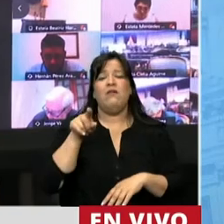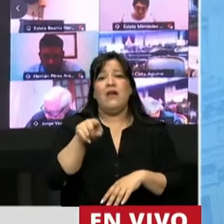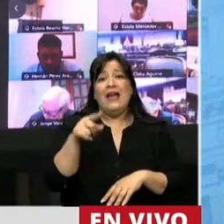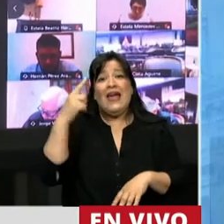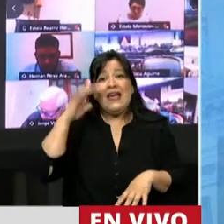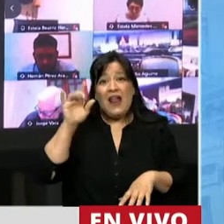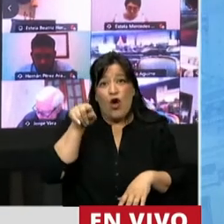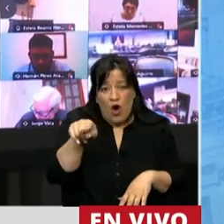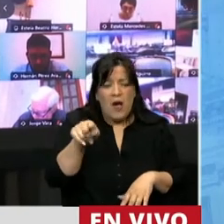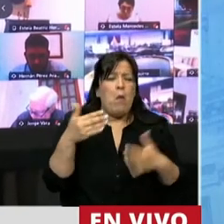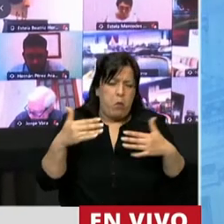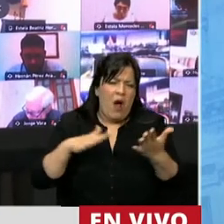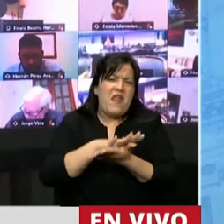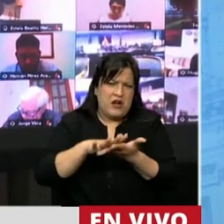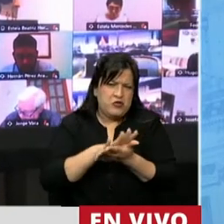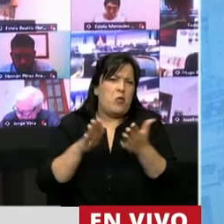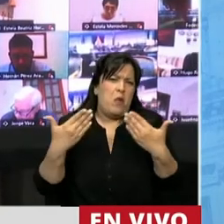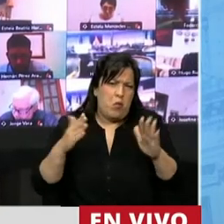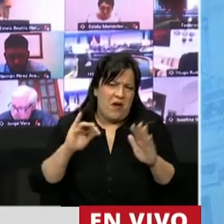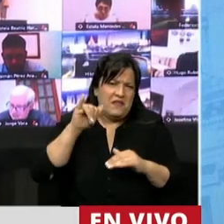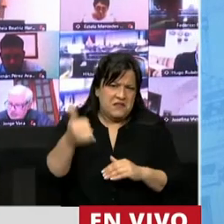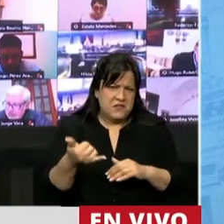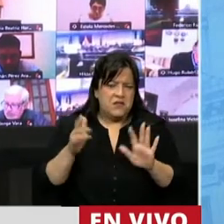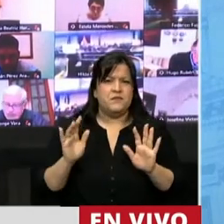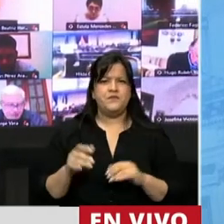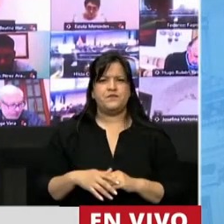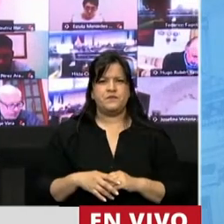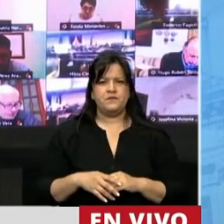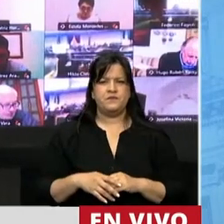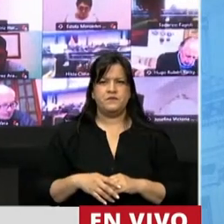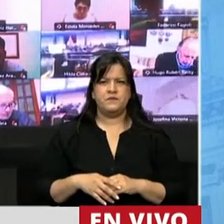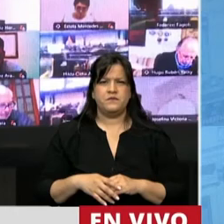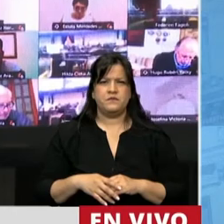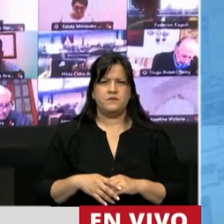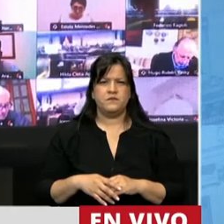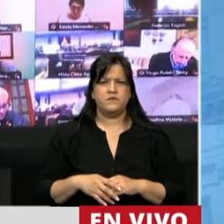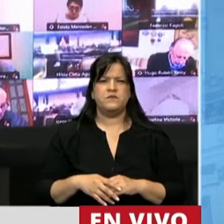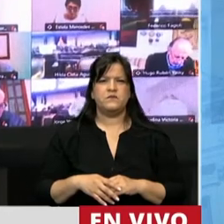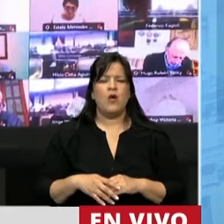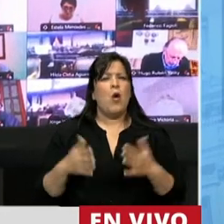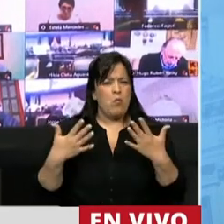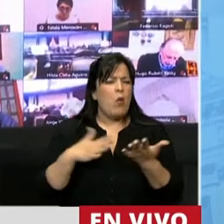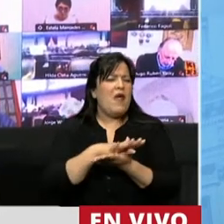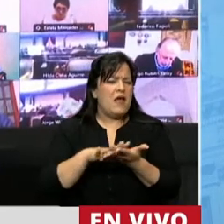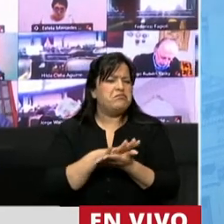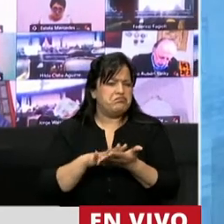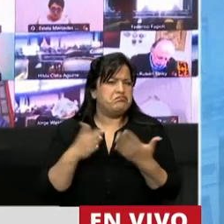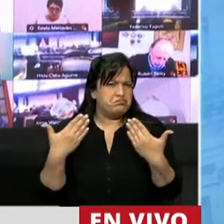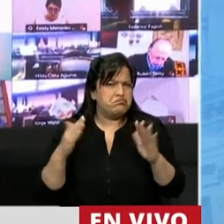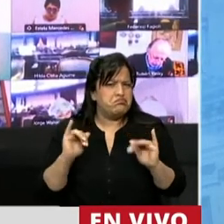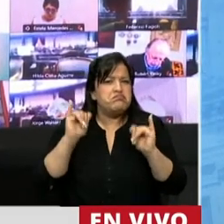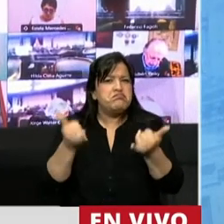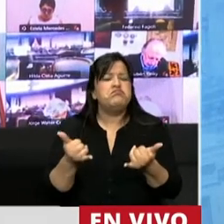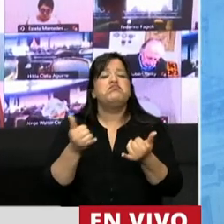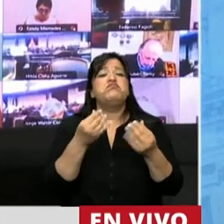lo podemos resolver a través del